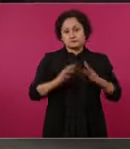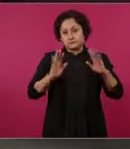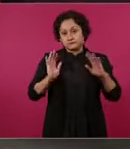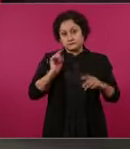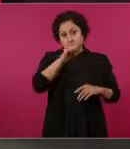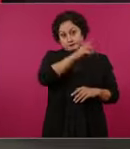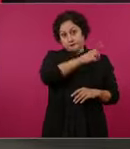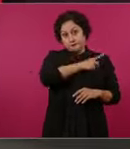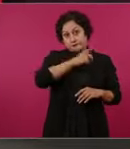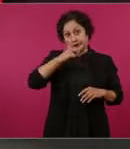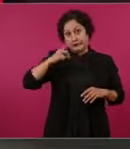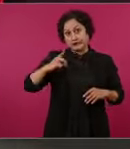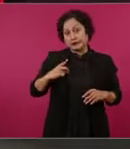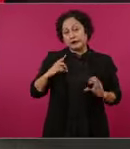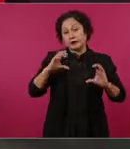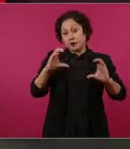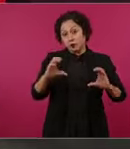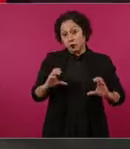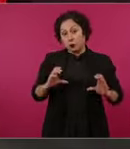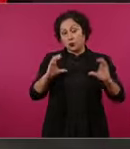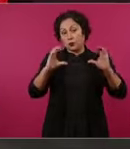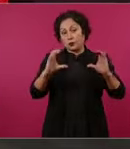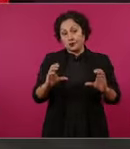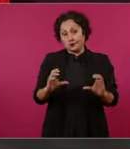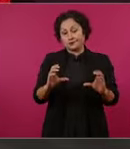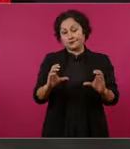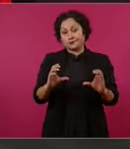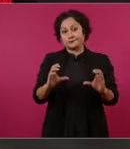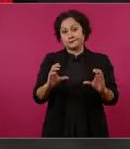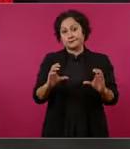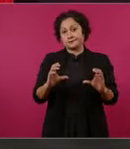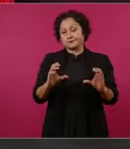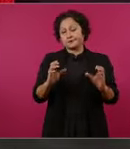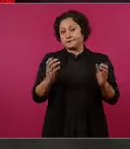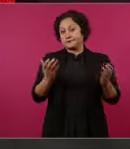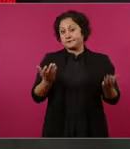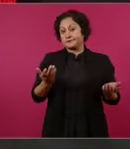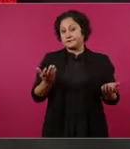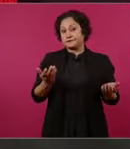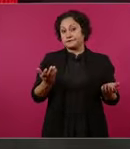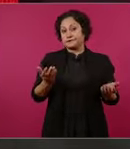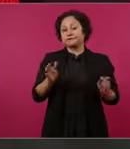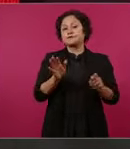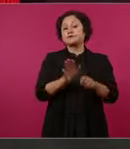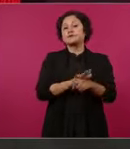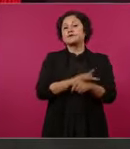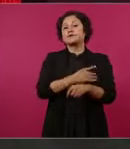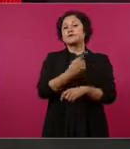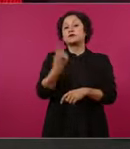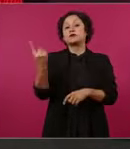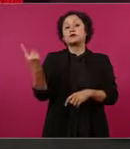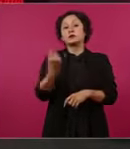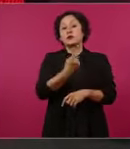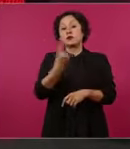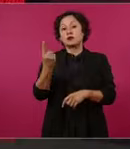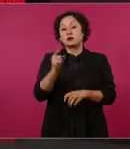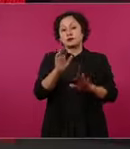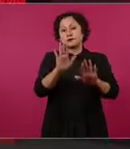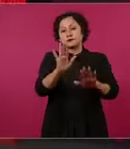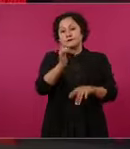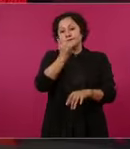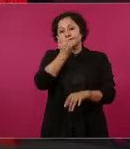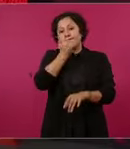porque México es un país